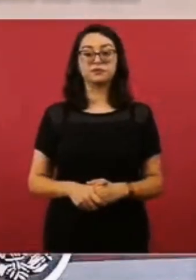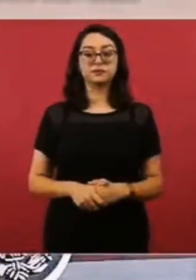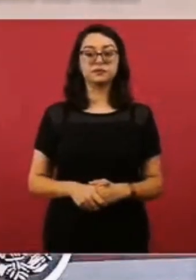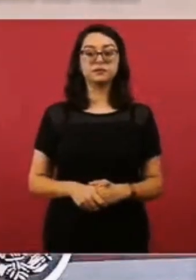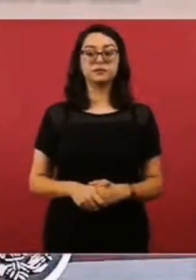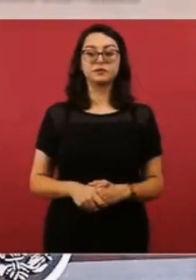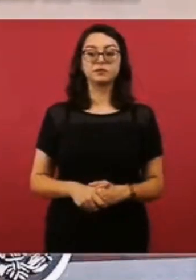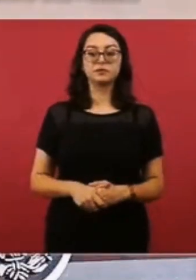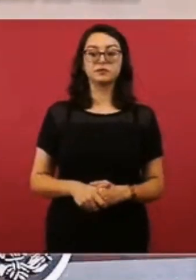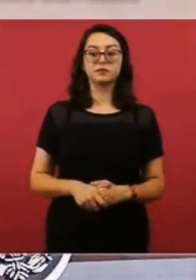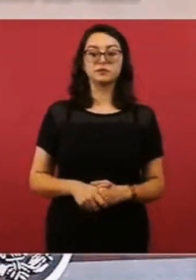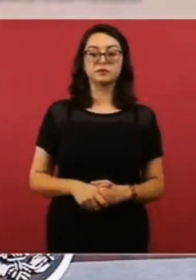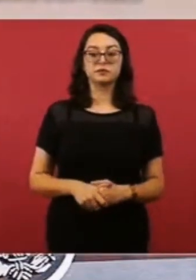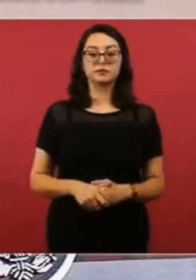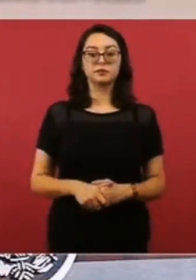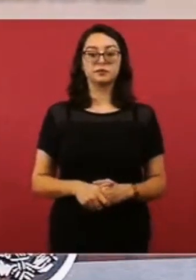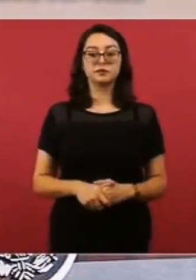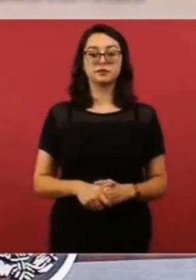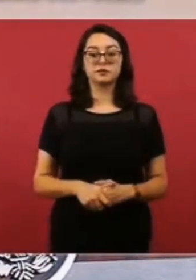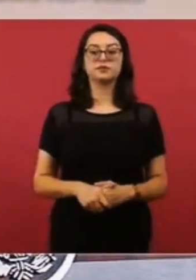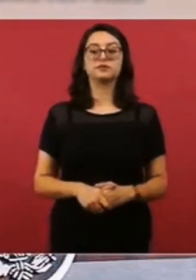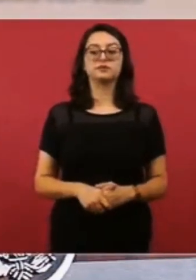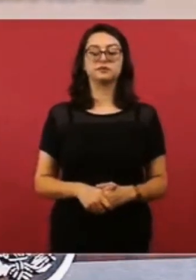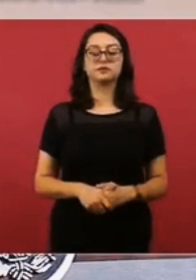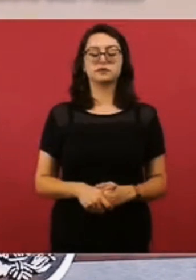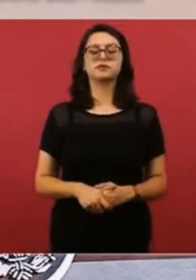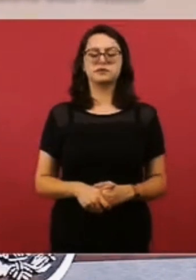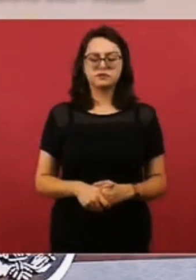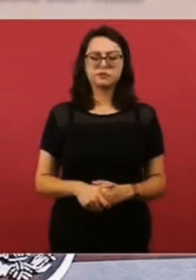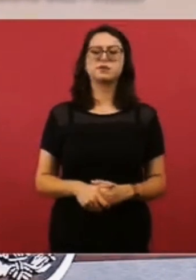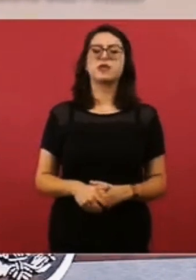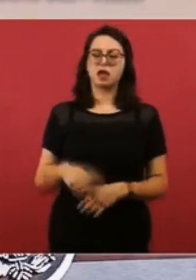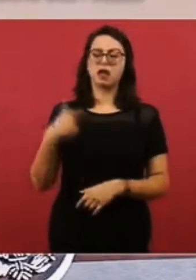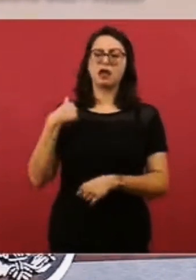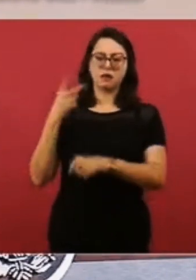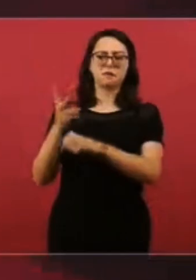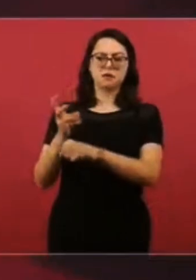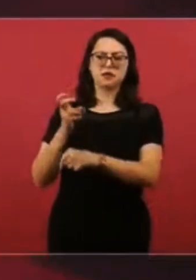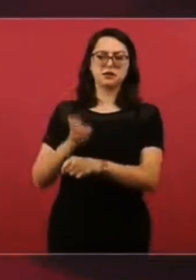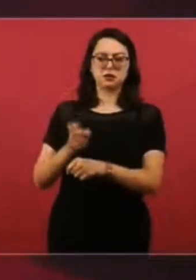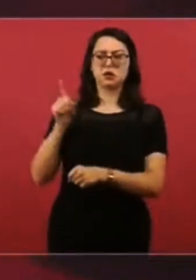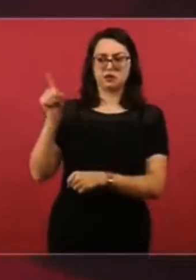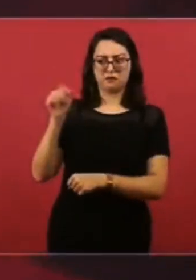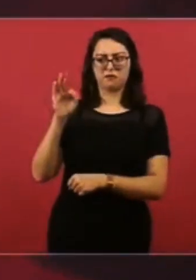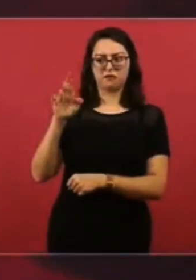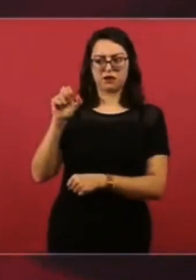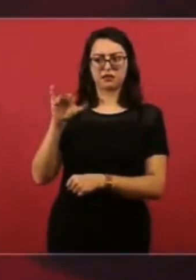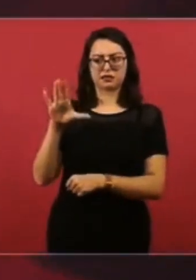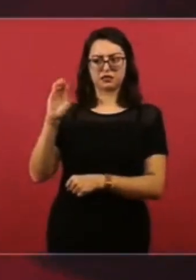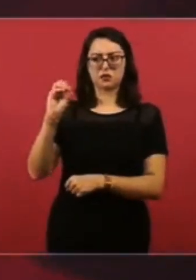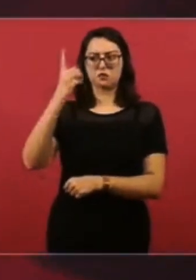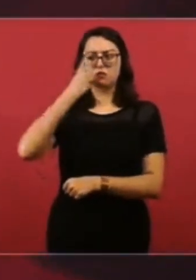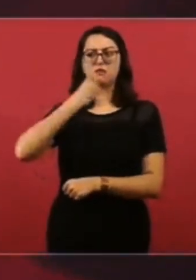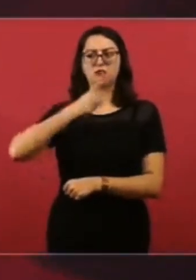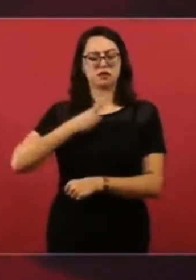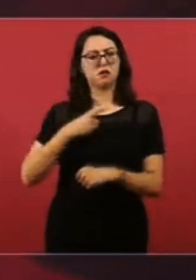le ha dicho? Mucho cariño al pueblo de